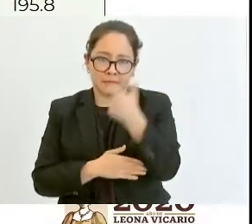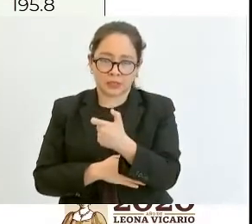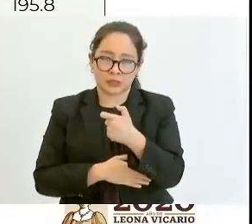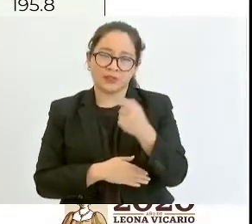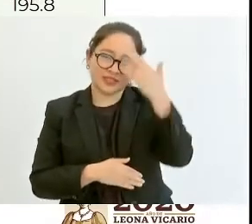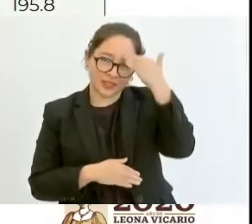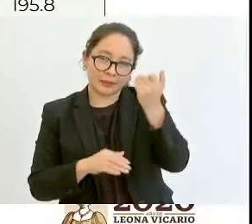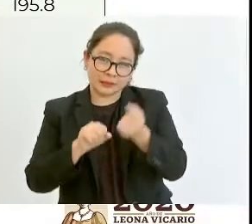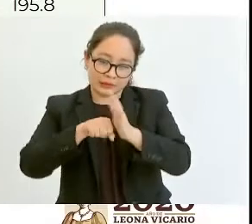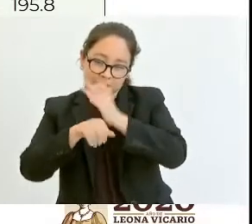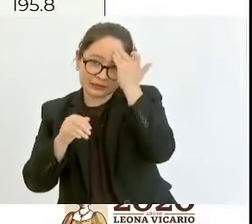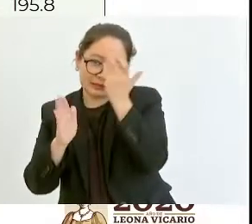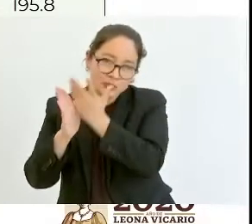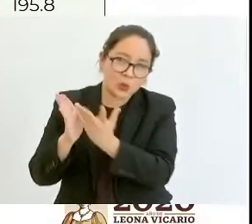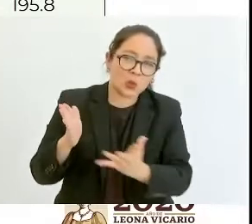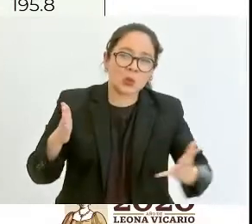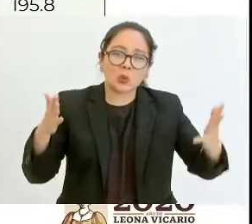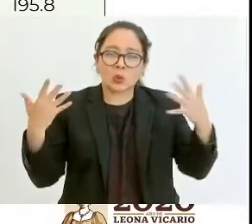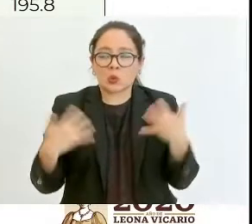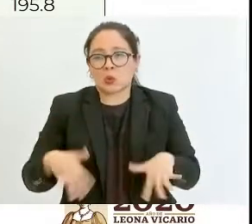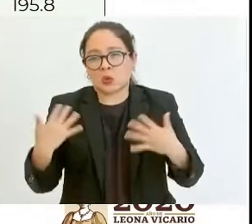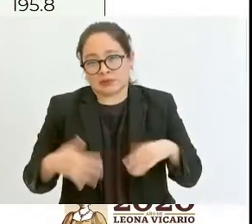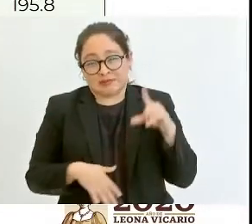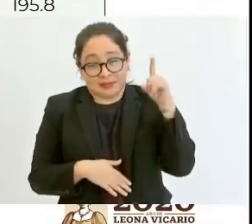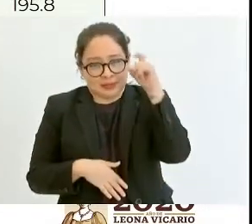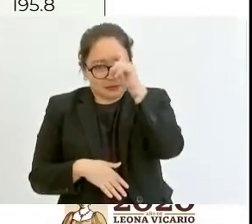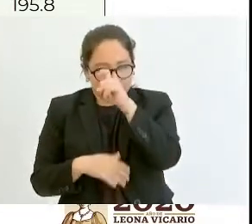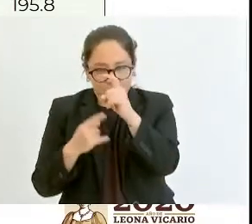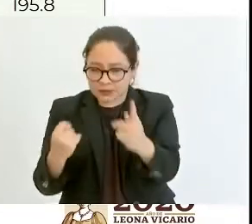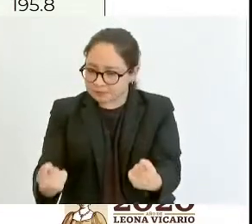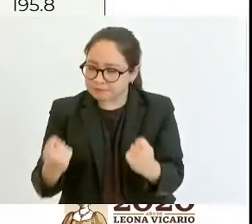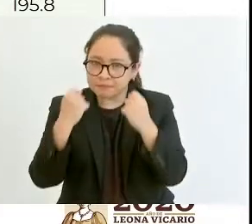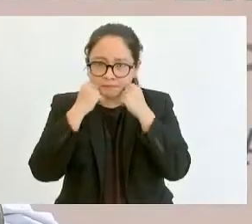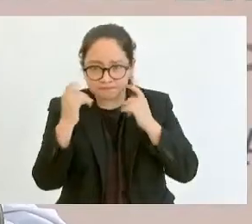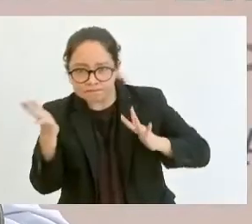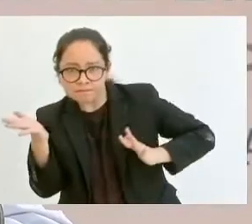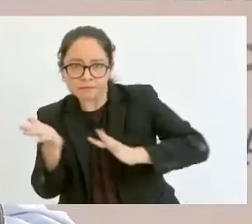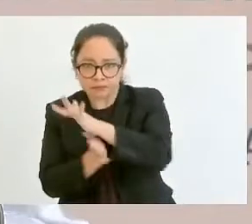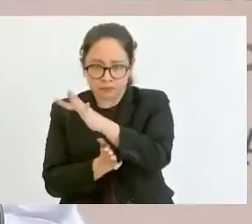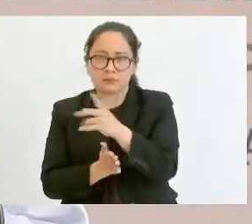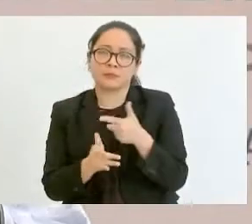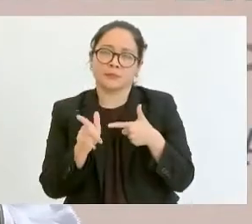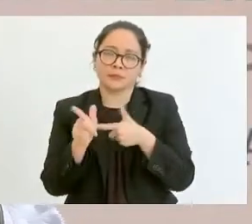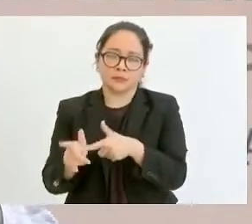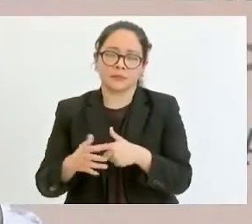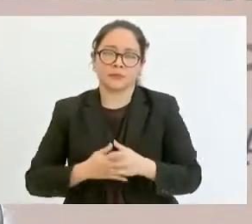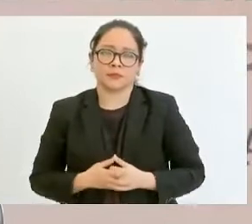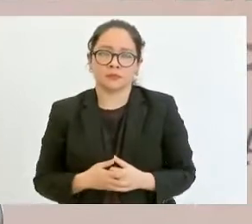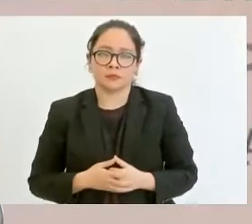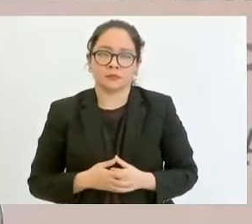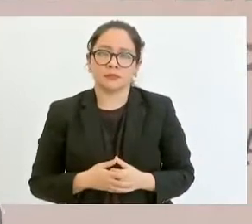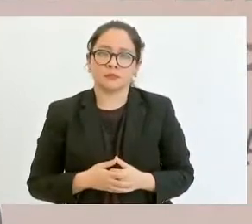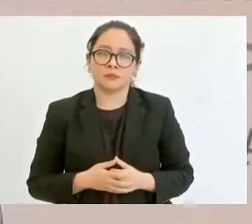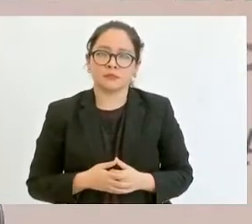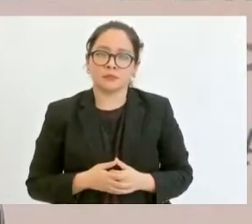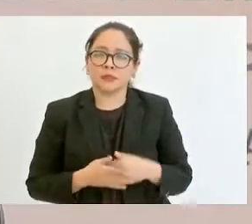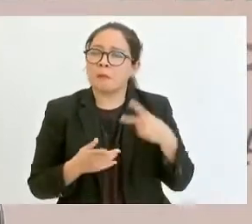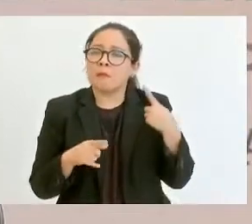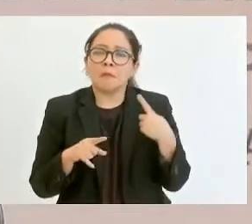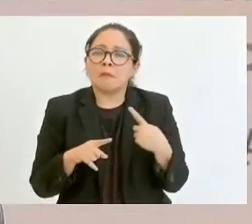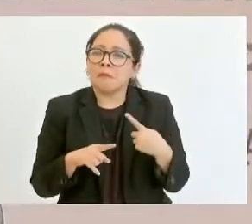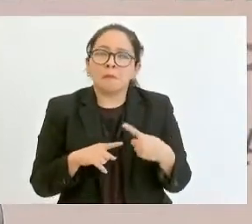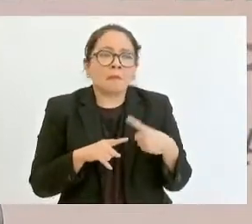pandemia y de la crisis económica concomitante. ¿Y a quién hemos apoyado en Veracruz?